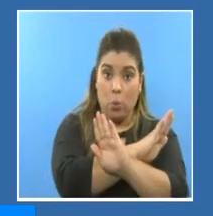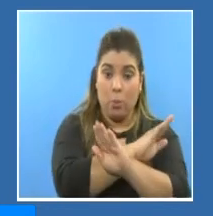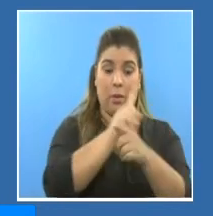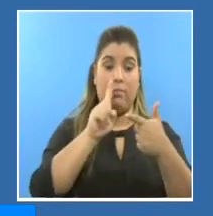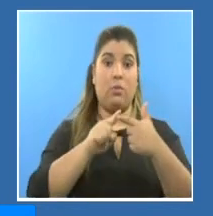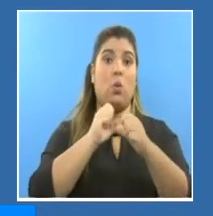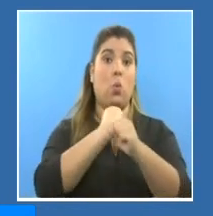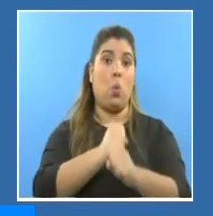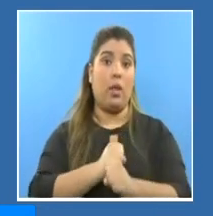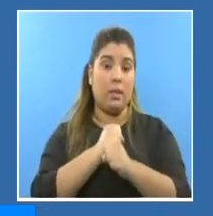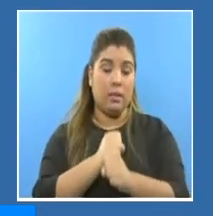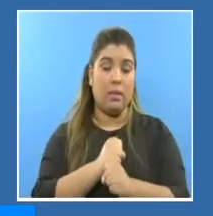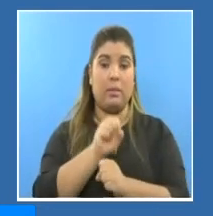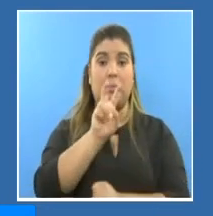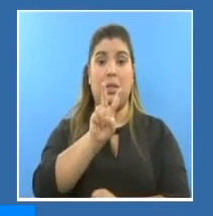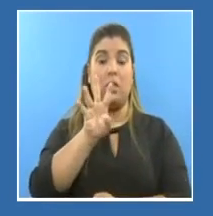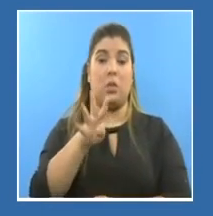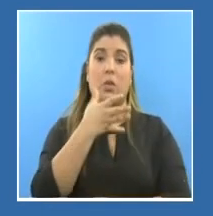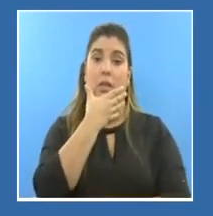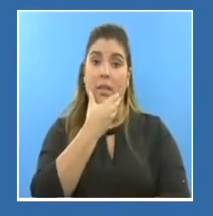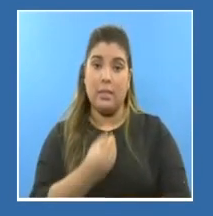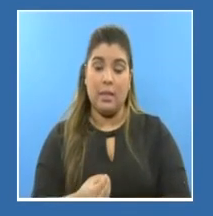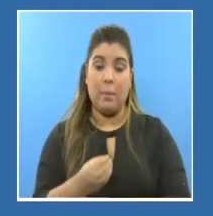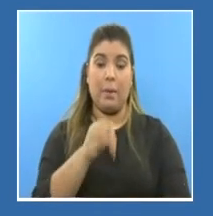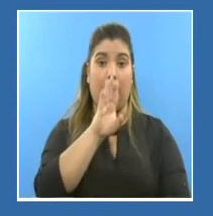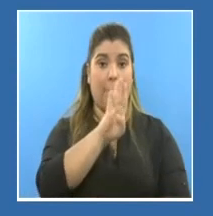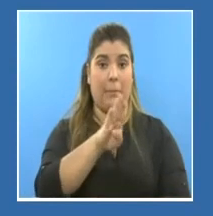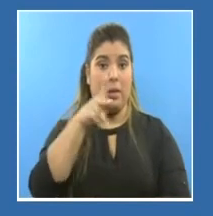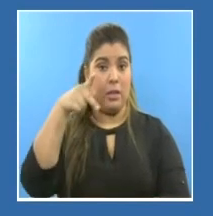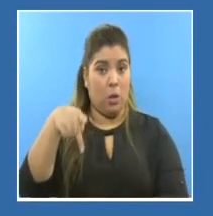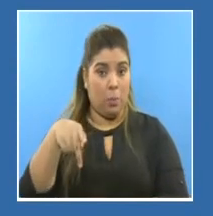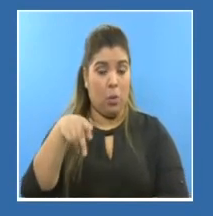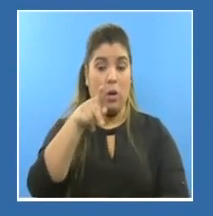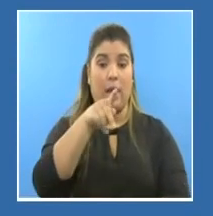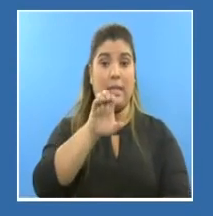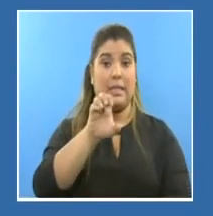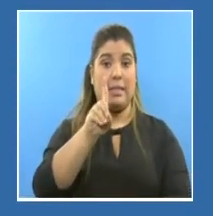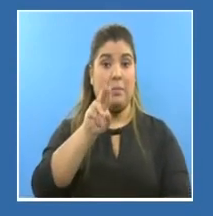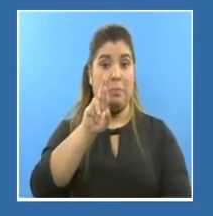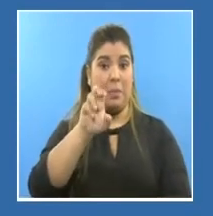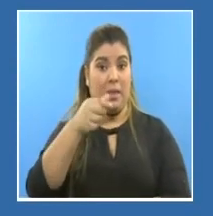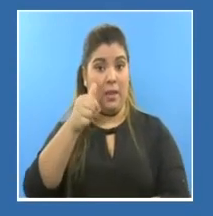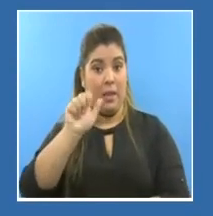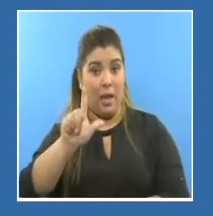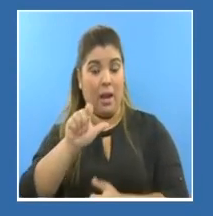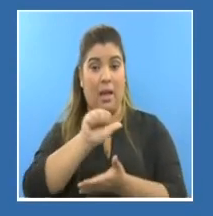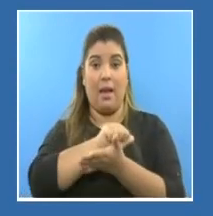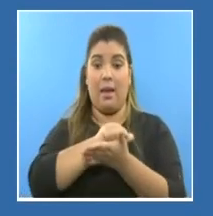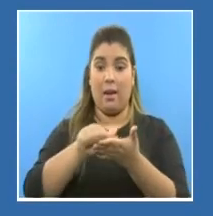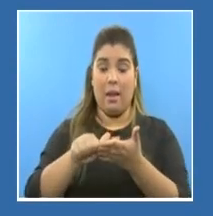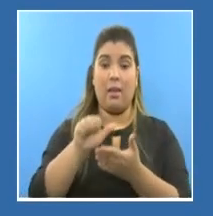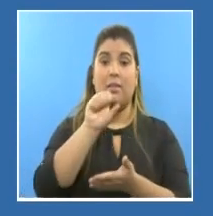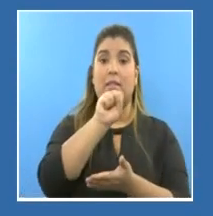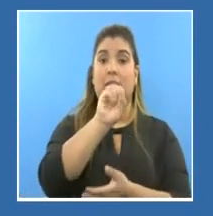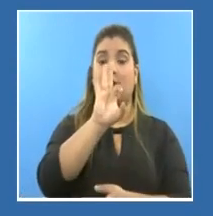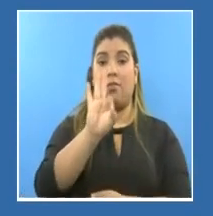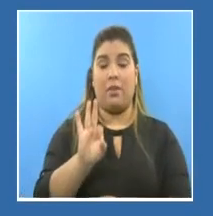Juan Díaz, 24 de Diciembre, Belisario Porras, Pedregal, Arraiján, San Francisco,